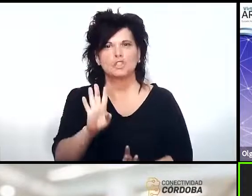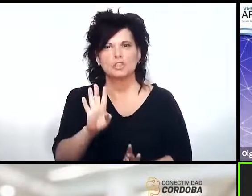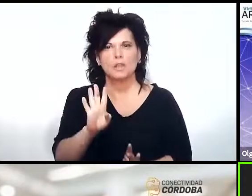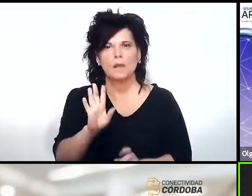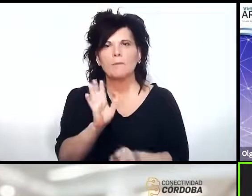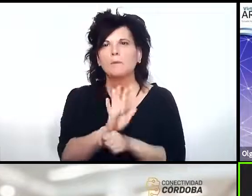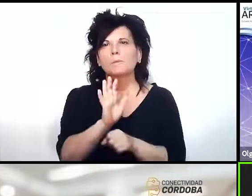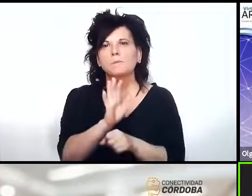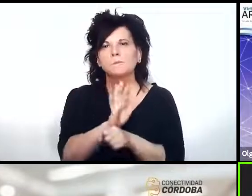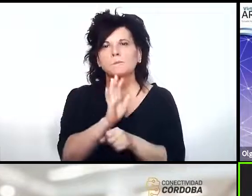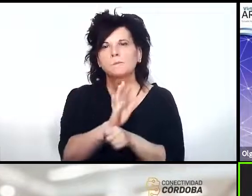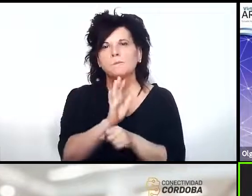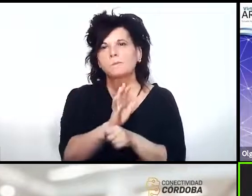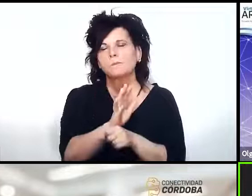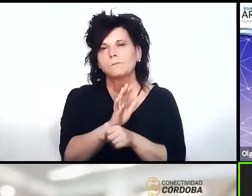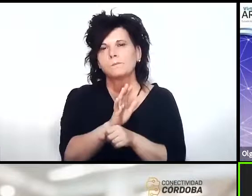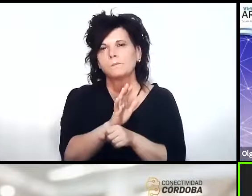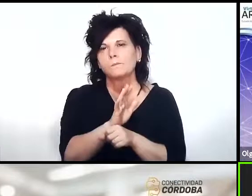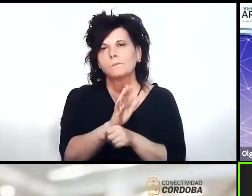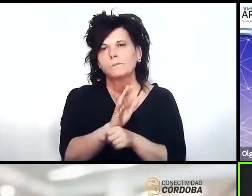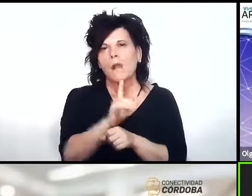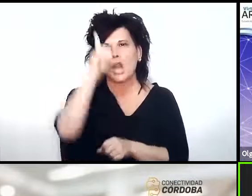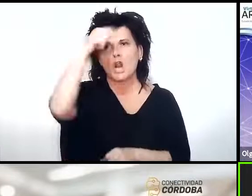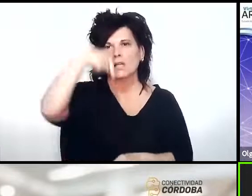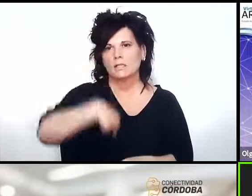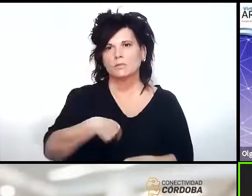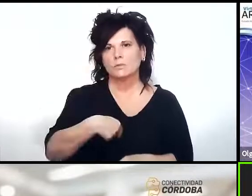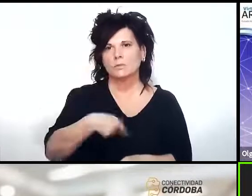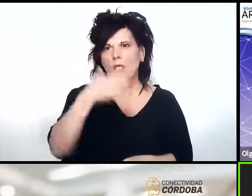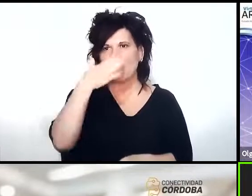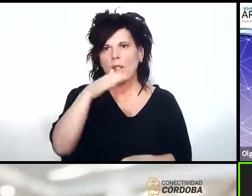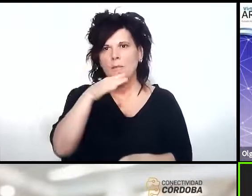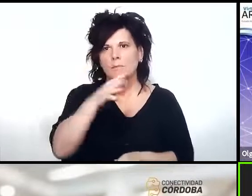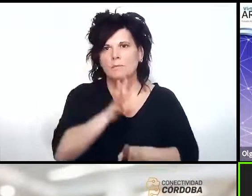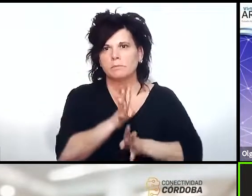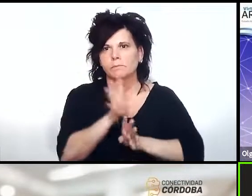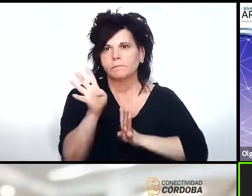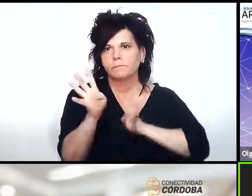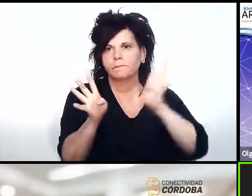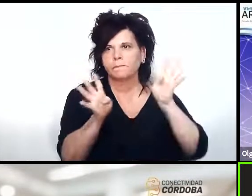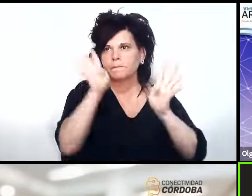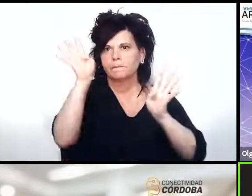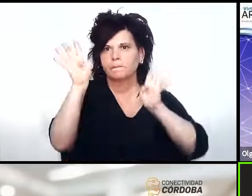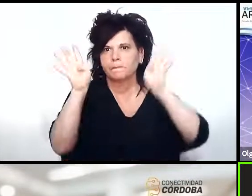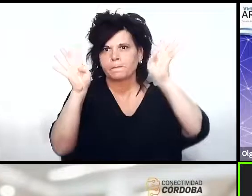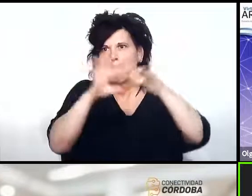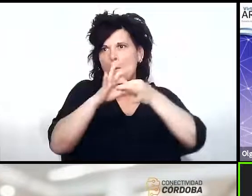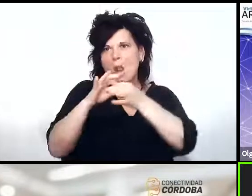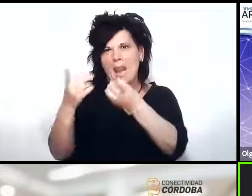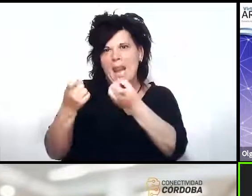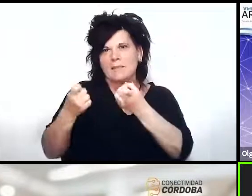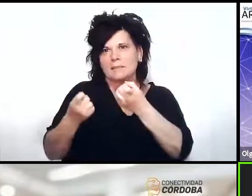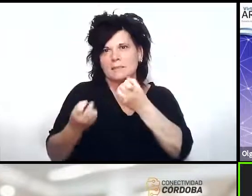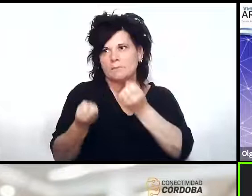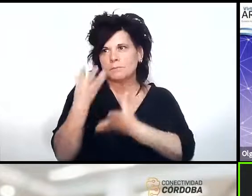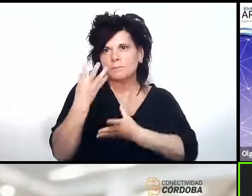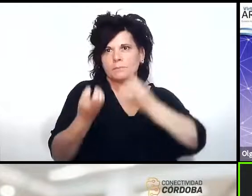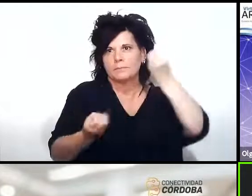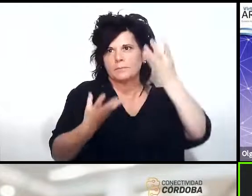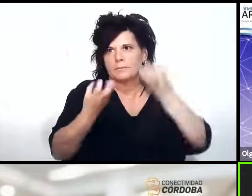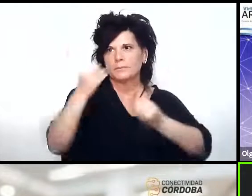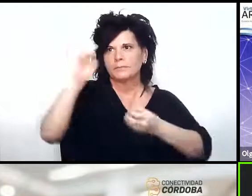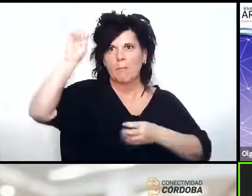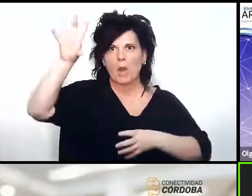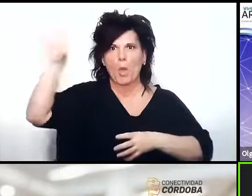trascendiera digamos de norte a sur después se fue armando capilaridad por la misma necesidad que fue surgiendo en cada provincia